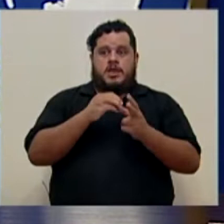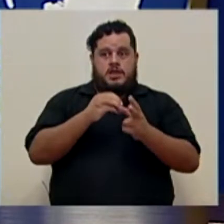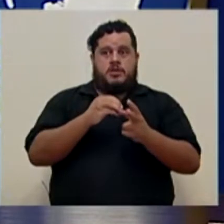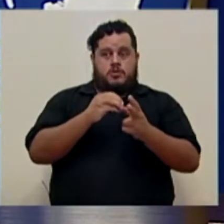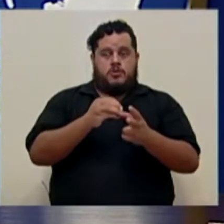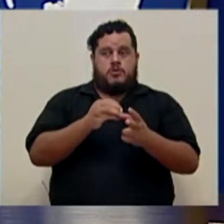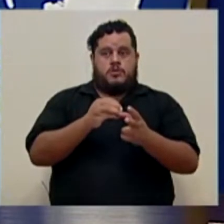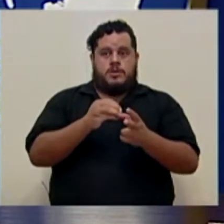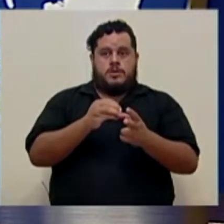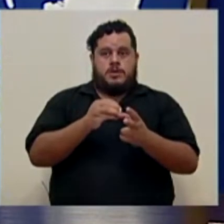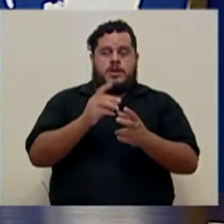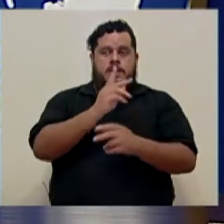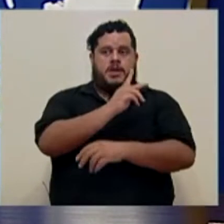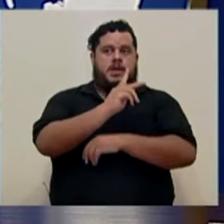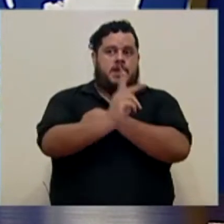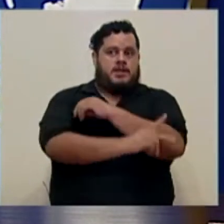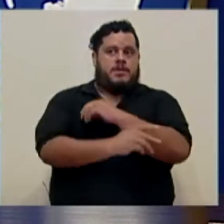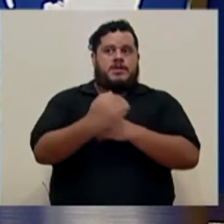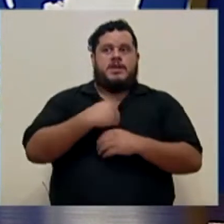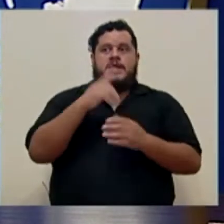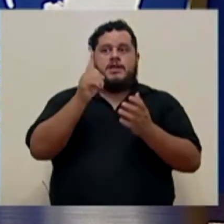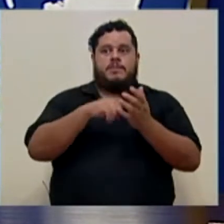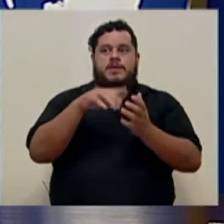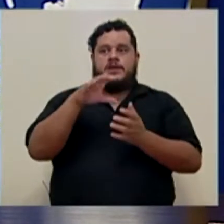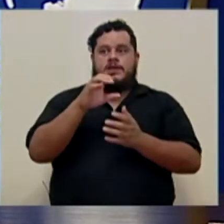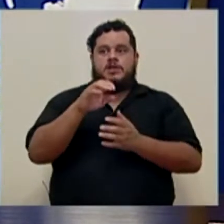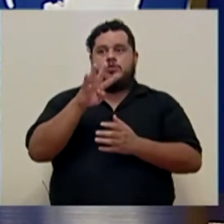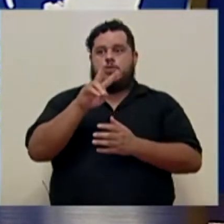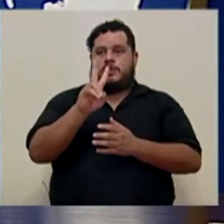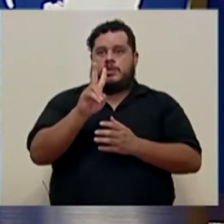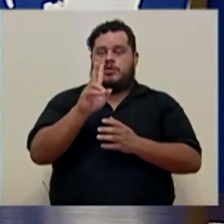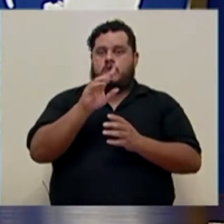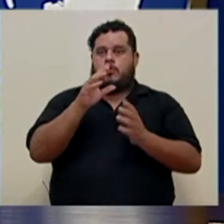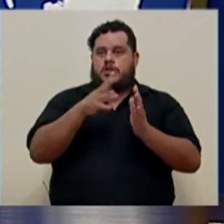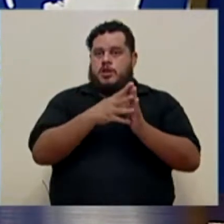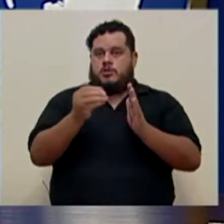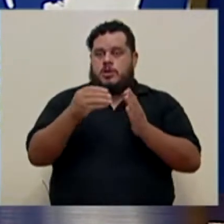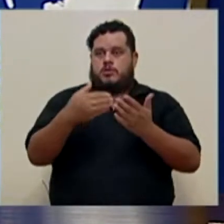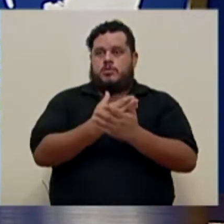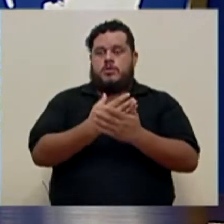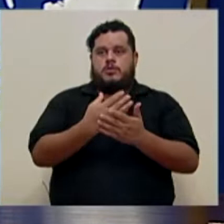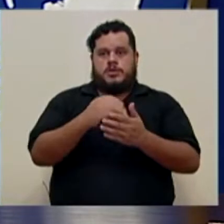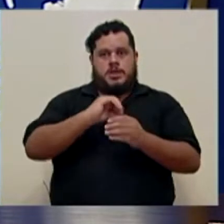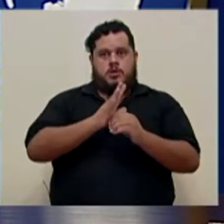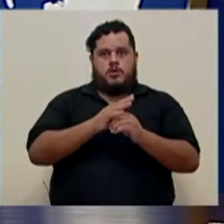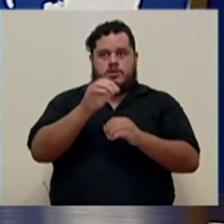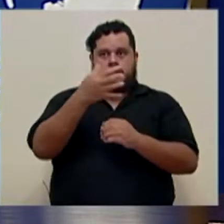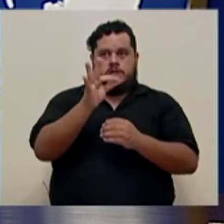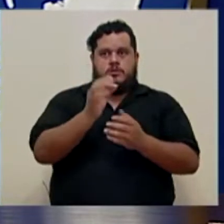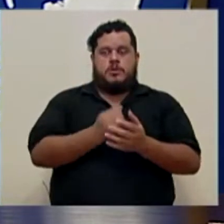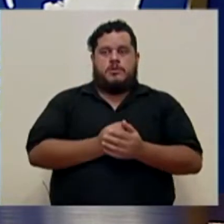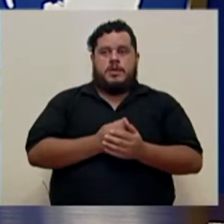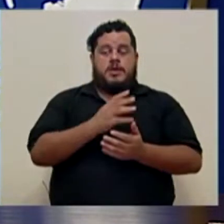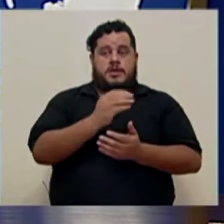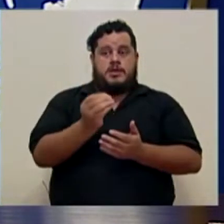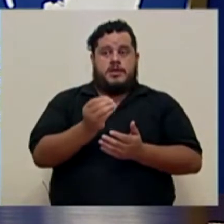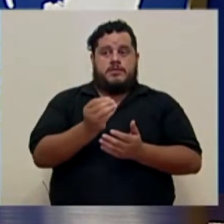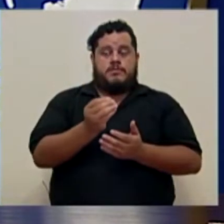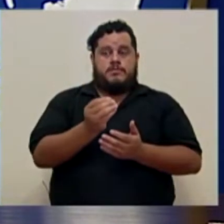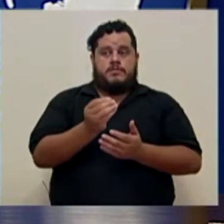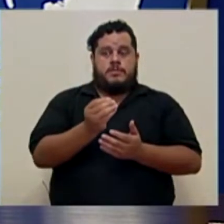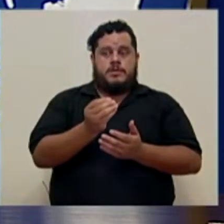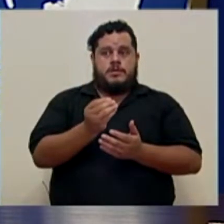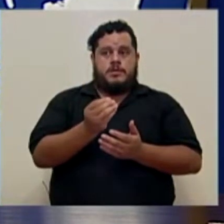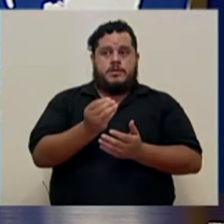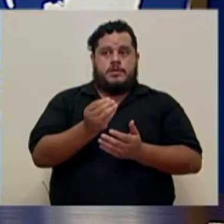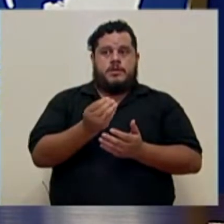el país registra 1.542 casos nuevos de kobe 19 y tenemos